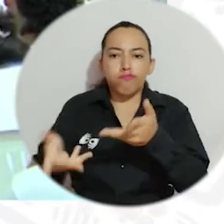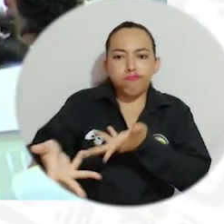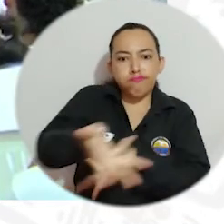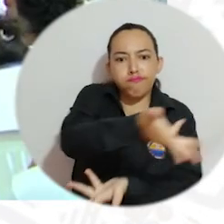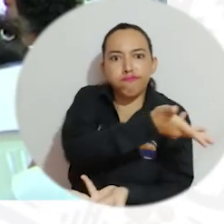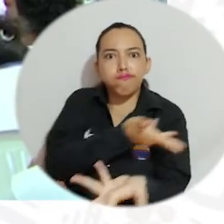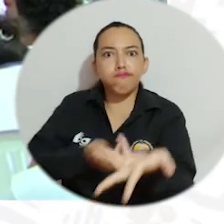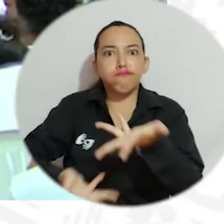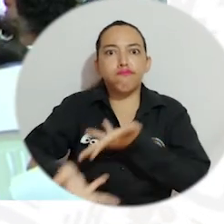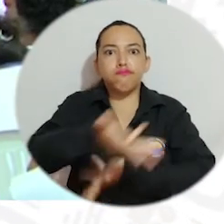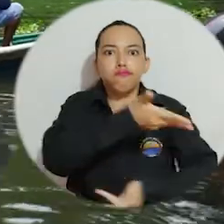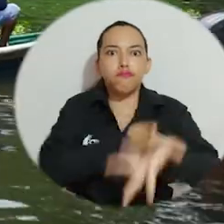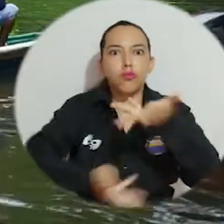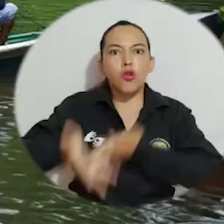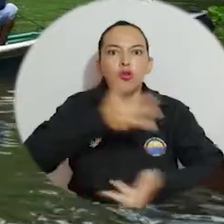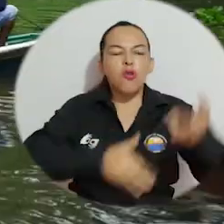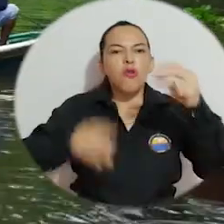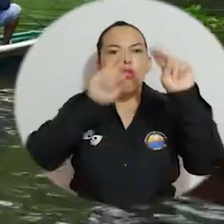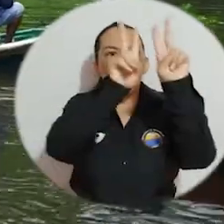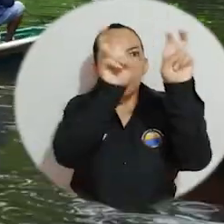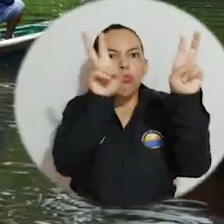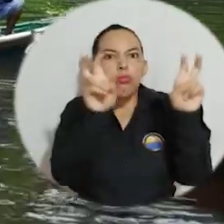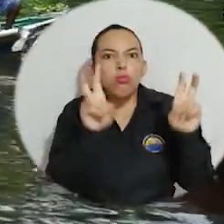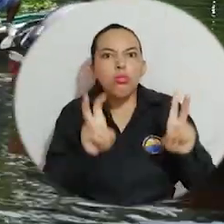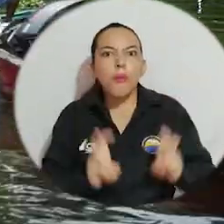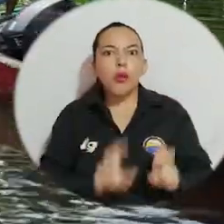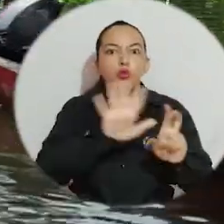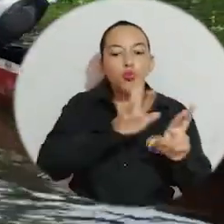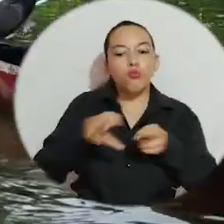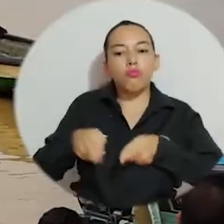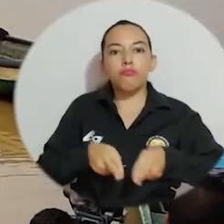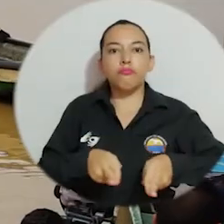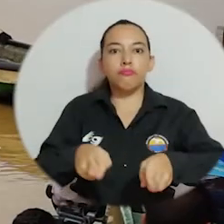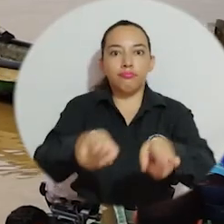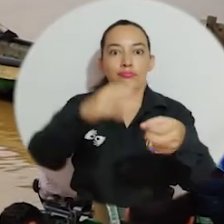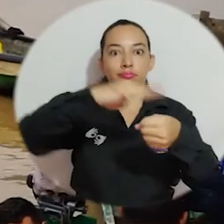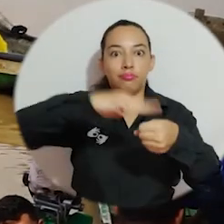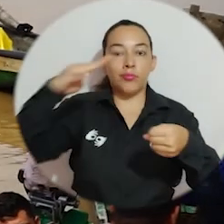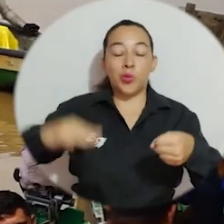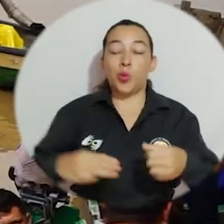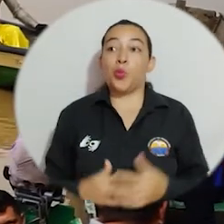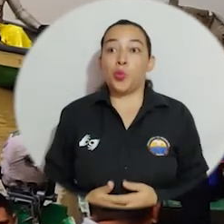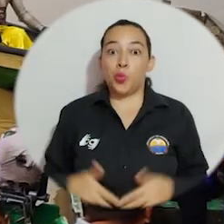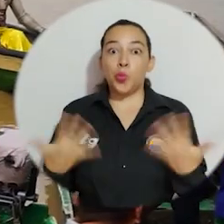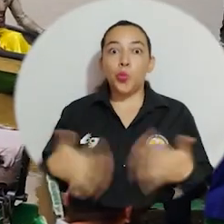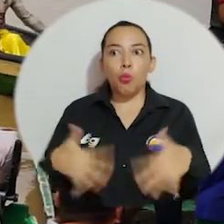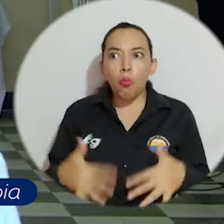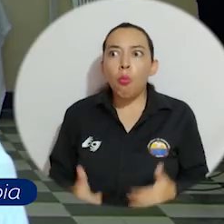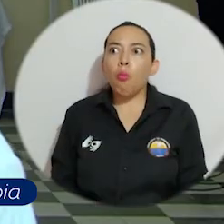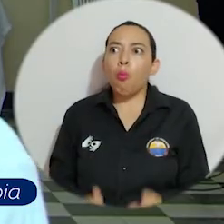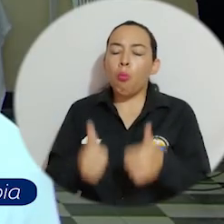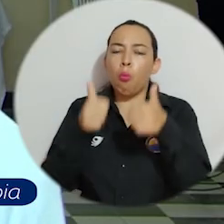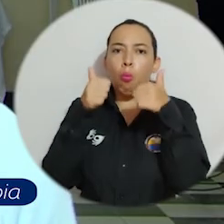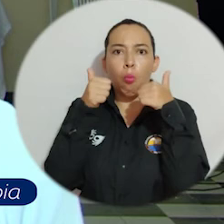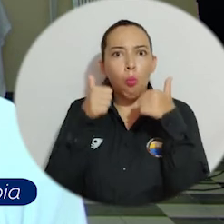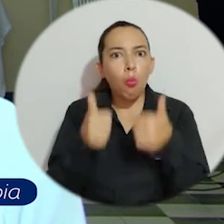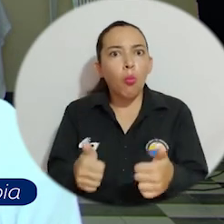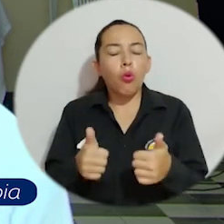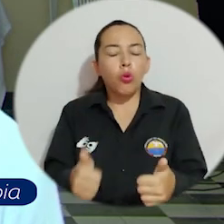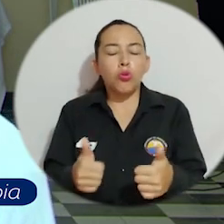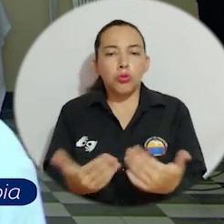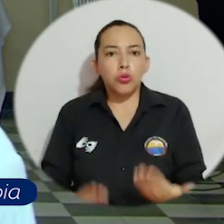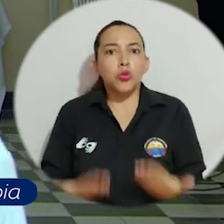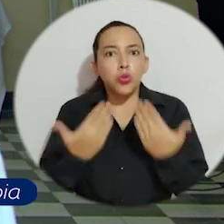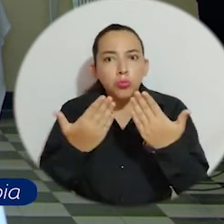expertos para promover intercambios de experiencia, saberes y temáticas relacionadas con el río Magdalena. Es muy bueno porque